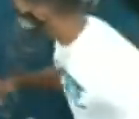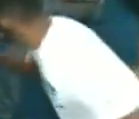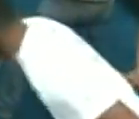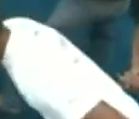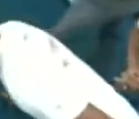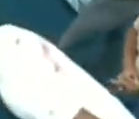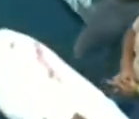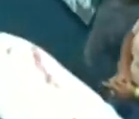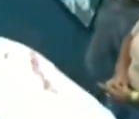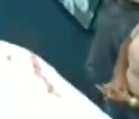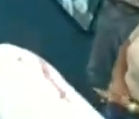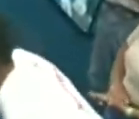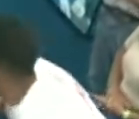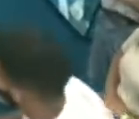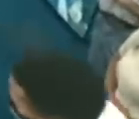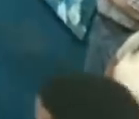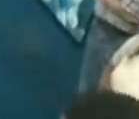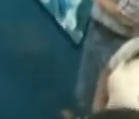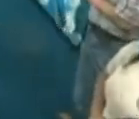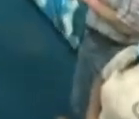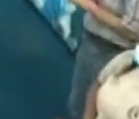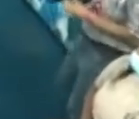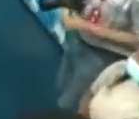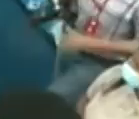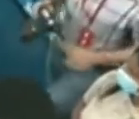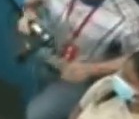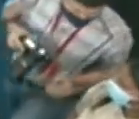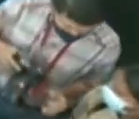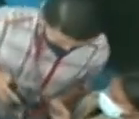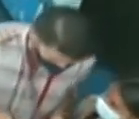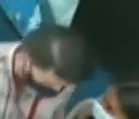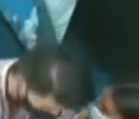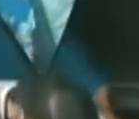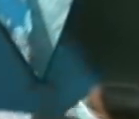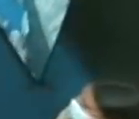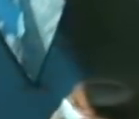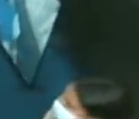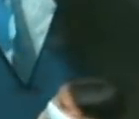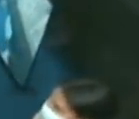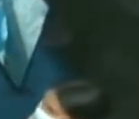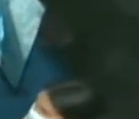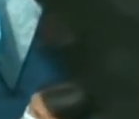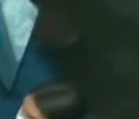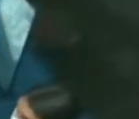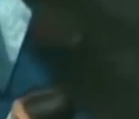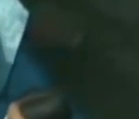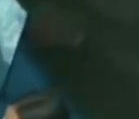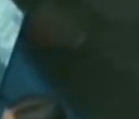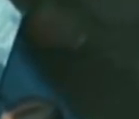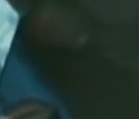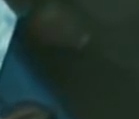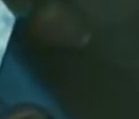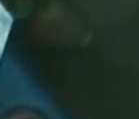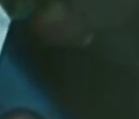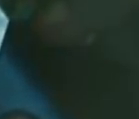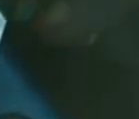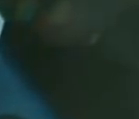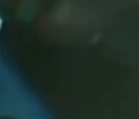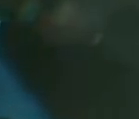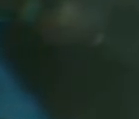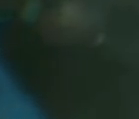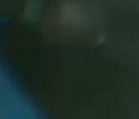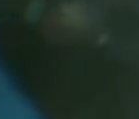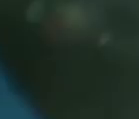capacitación igualmente detalló que en venezuela existen noventa y ocho universidades de las cuales